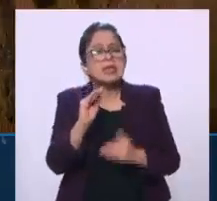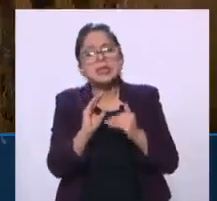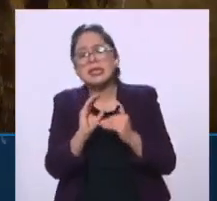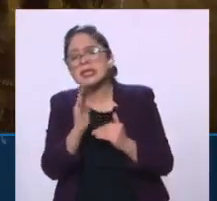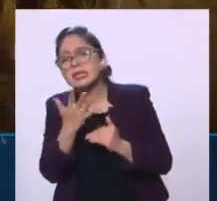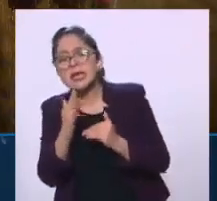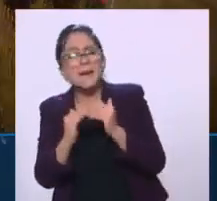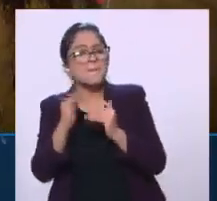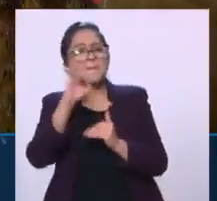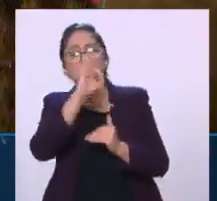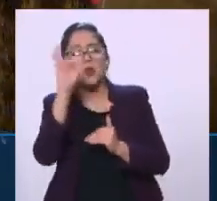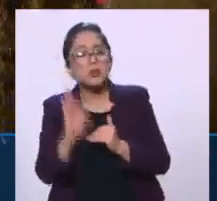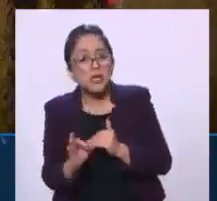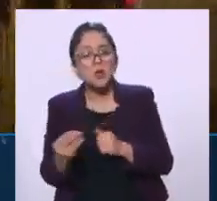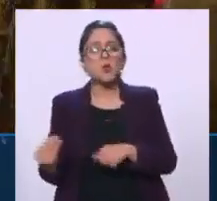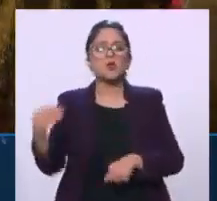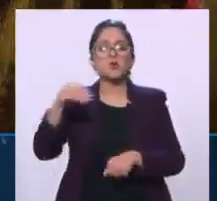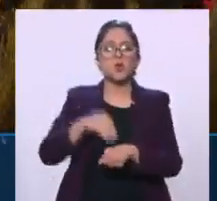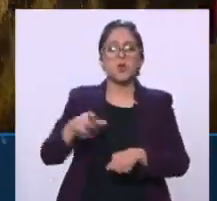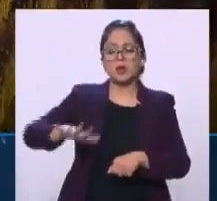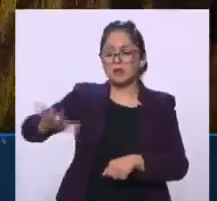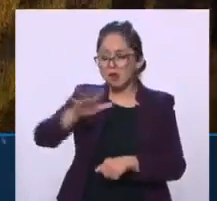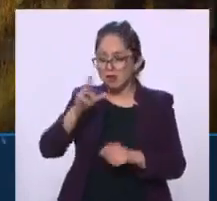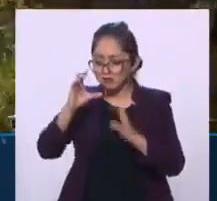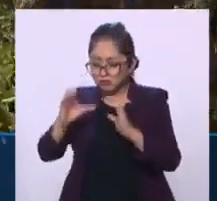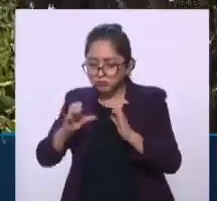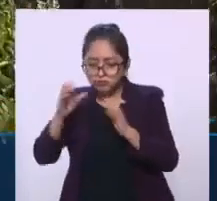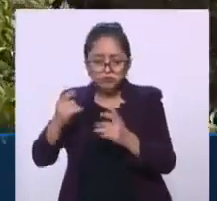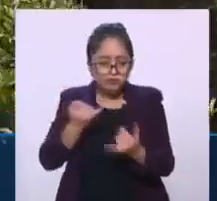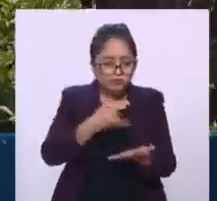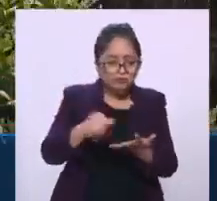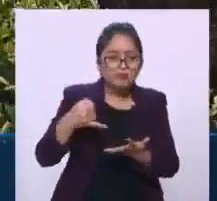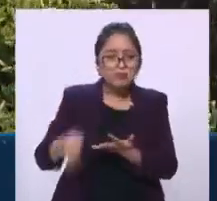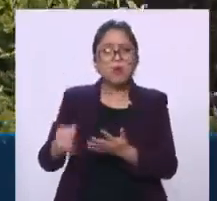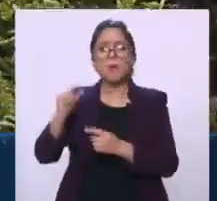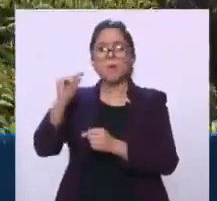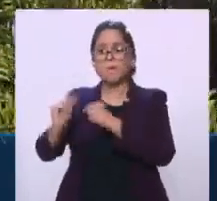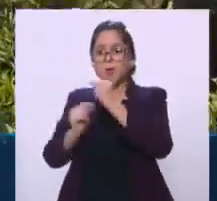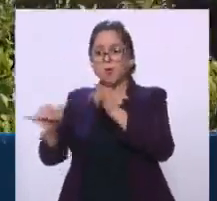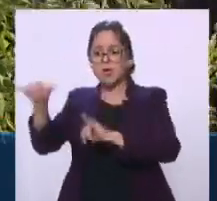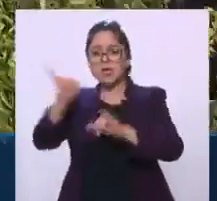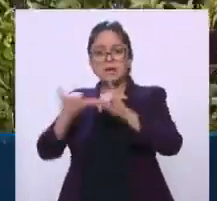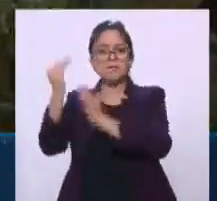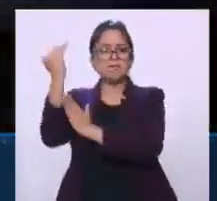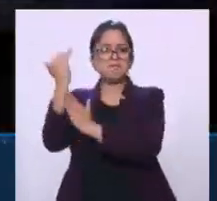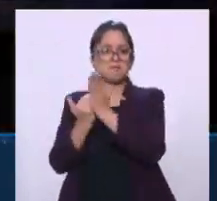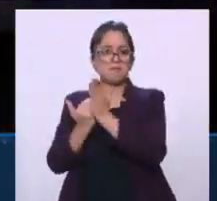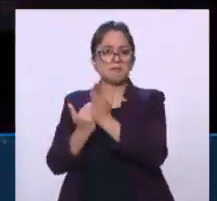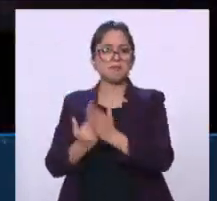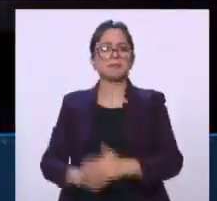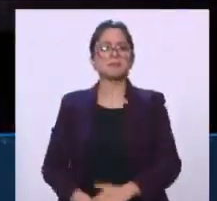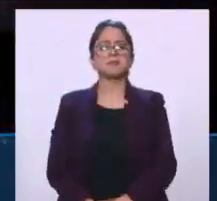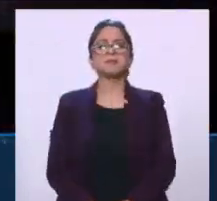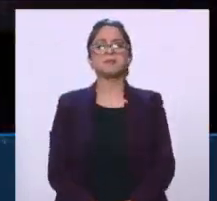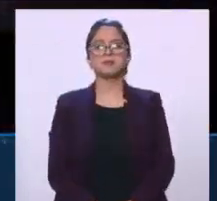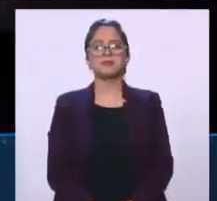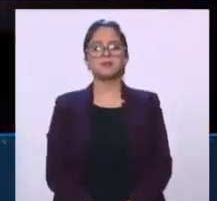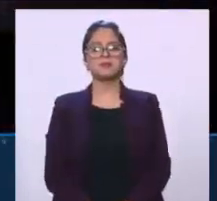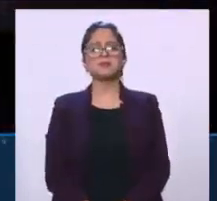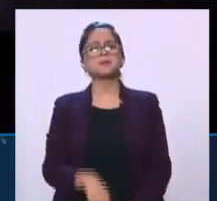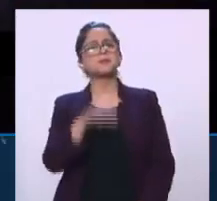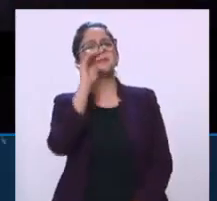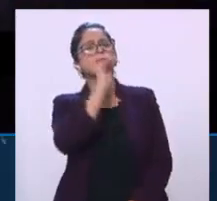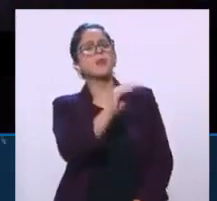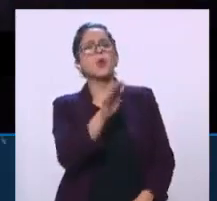aplicamos prácticas agroecológicas y los insumos los hemos ido disminuyendo. Pánfilo, ¿cuáles son las